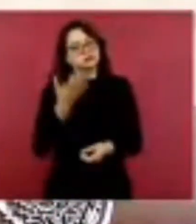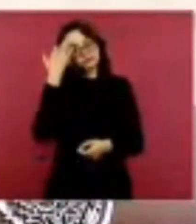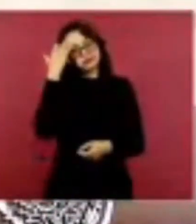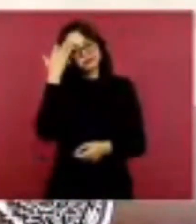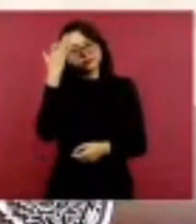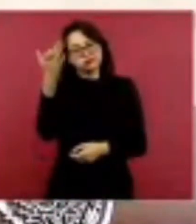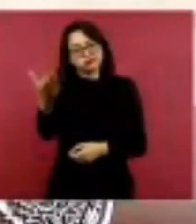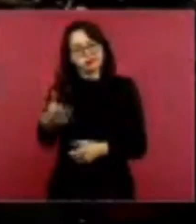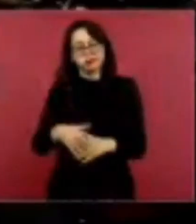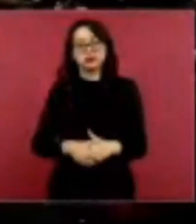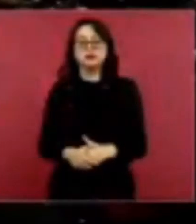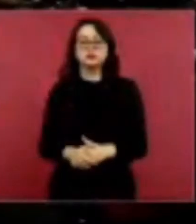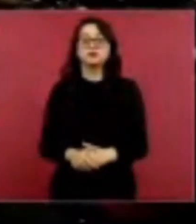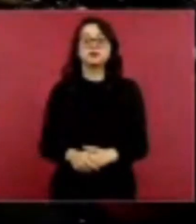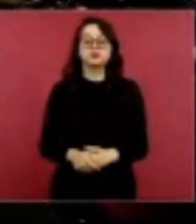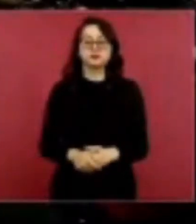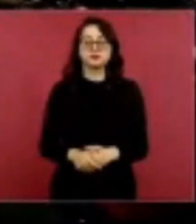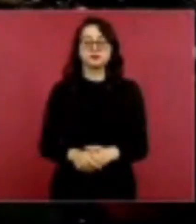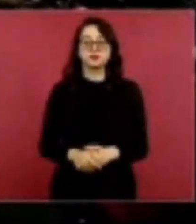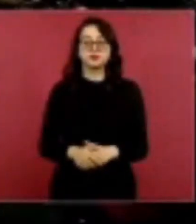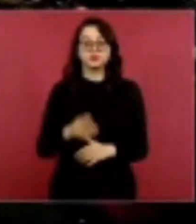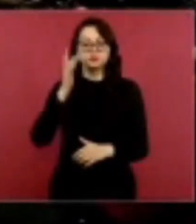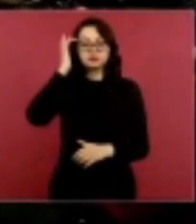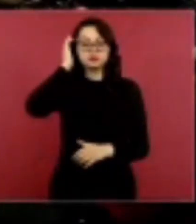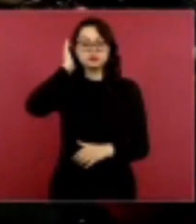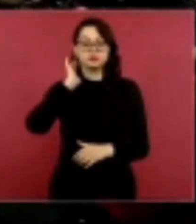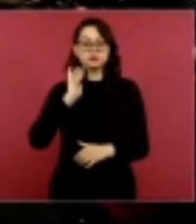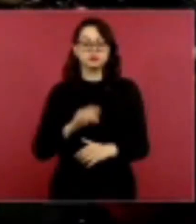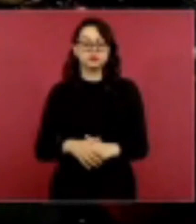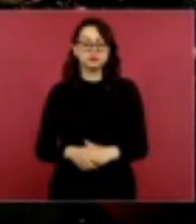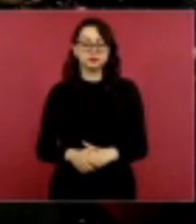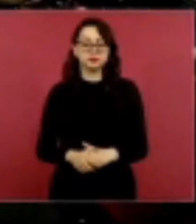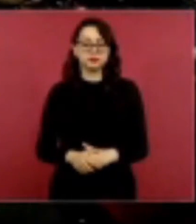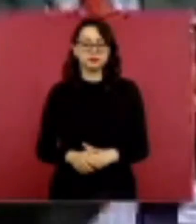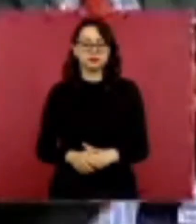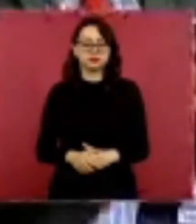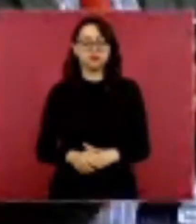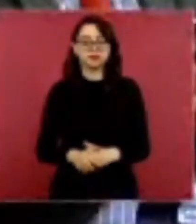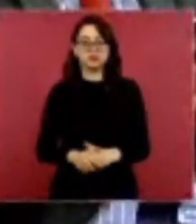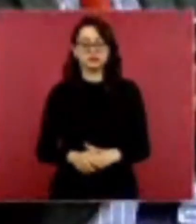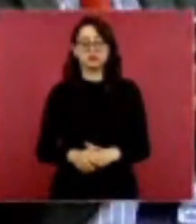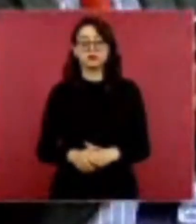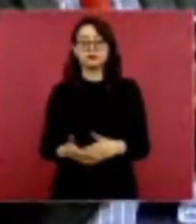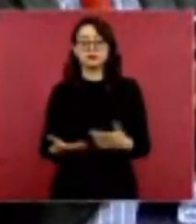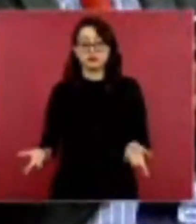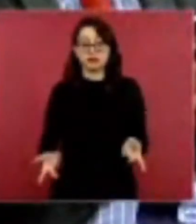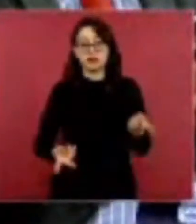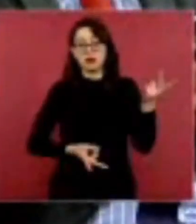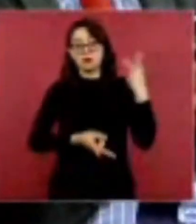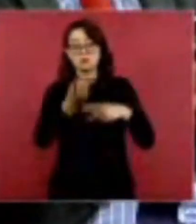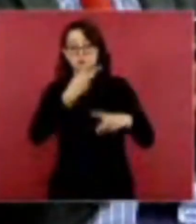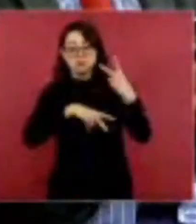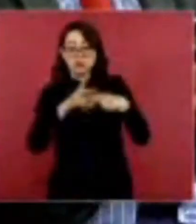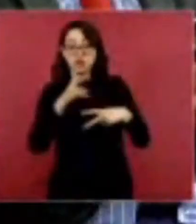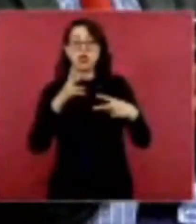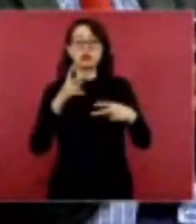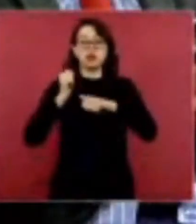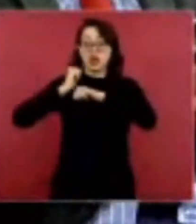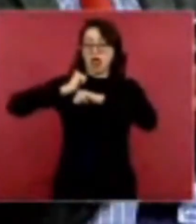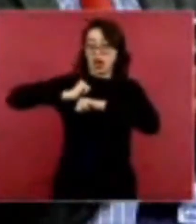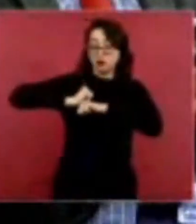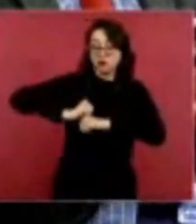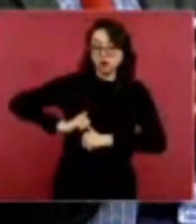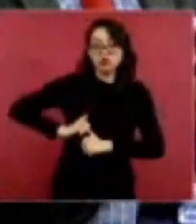Y en esta visita de autoridades de Estados Unidos aquí con usted, hablaron sobre el tema de las boyas, sobre estas